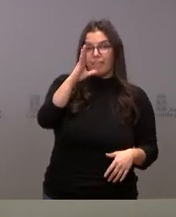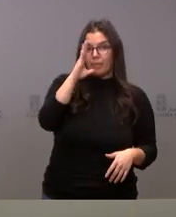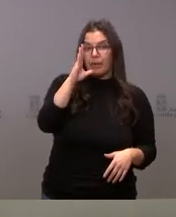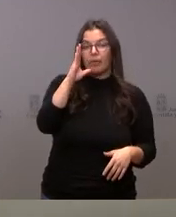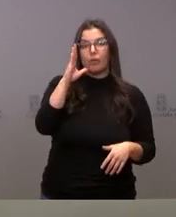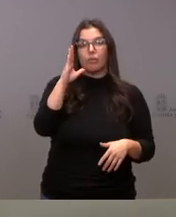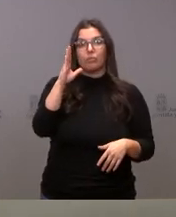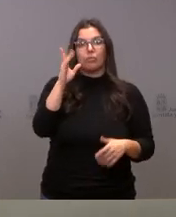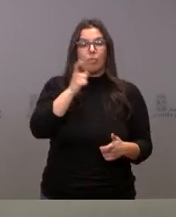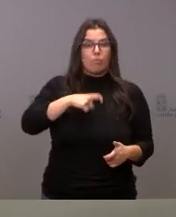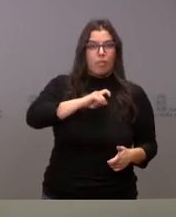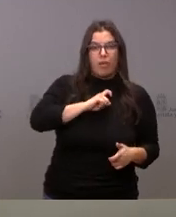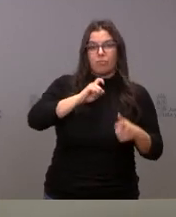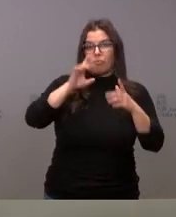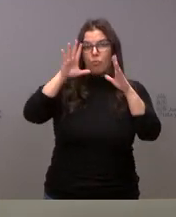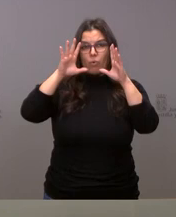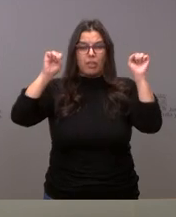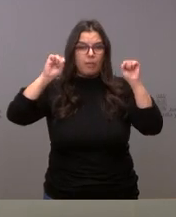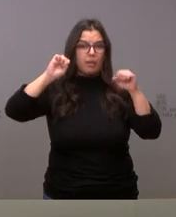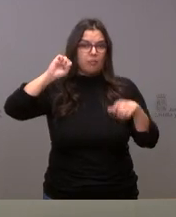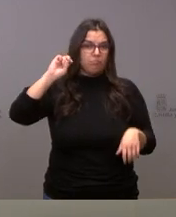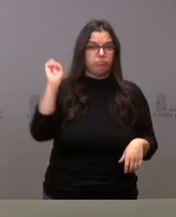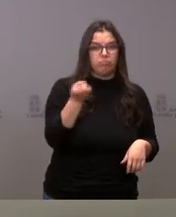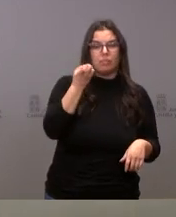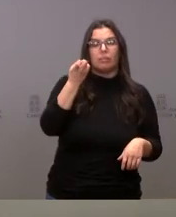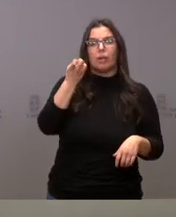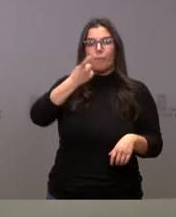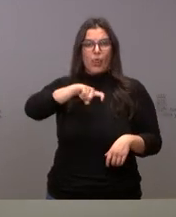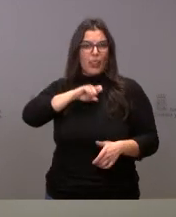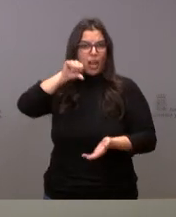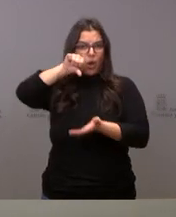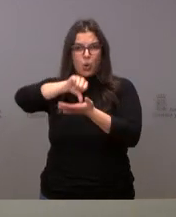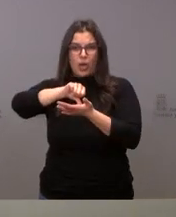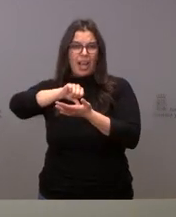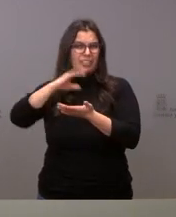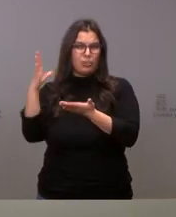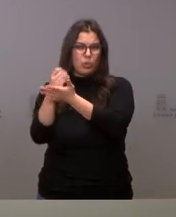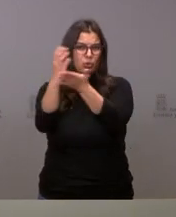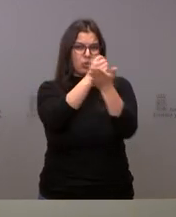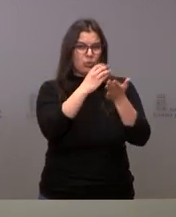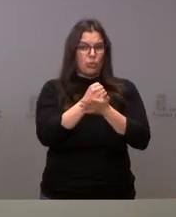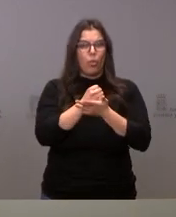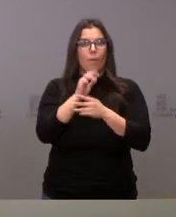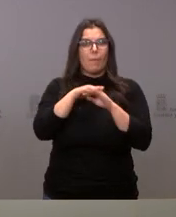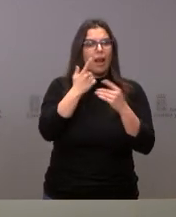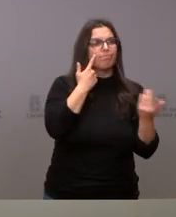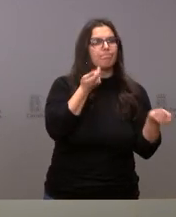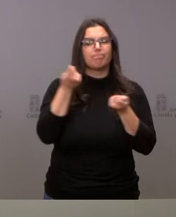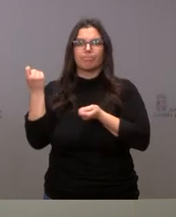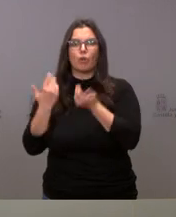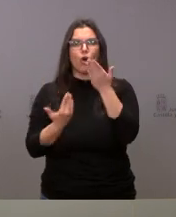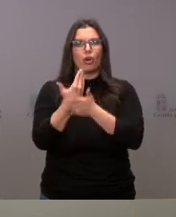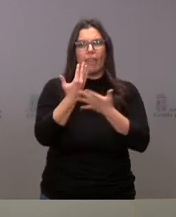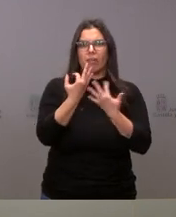los cuerpos y fuerzas de seguridad del Estado como los agentes de policía local de los diversos ayuntamientos para que toda la jornada transcurra con